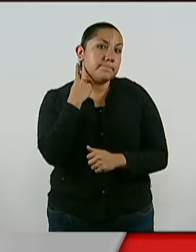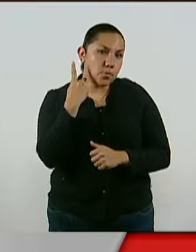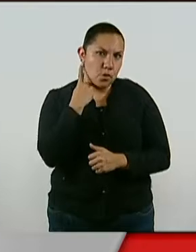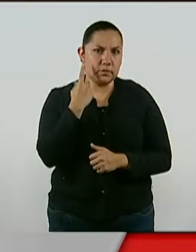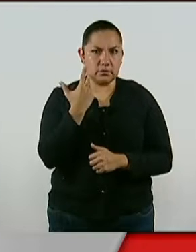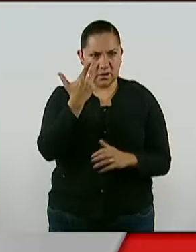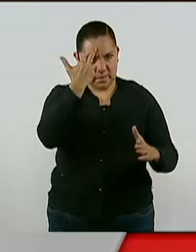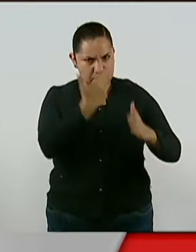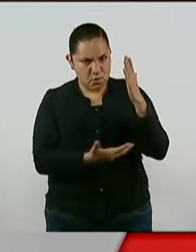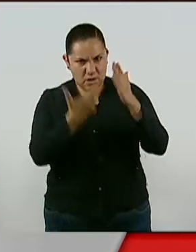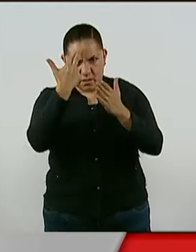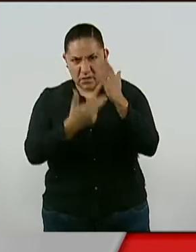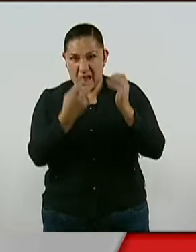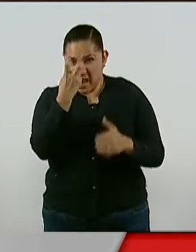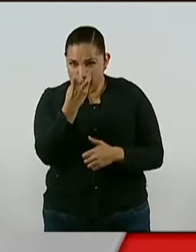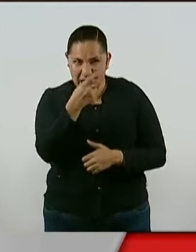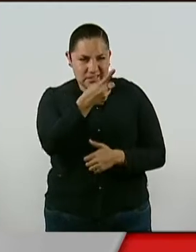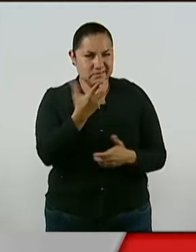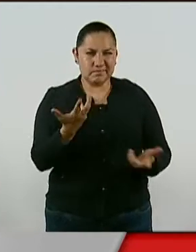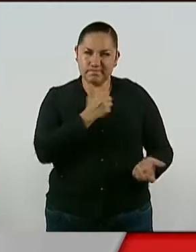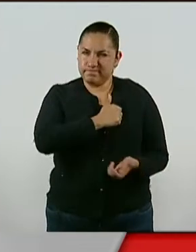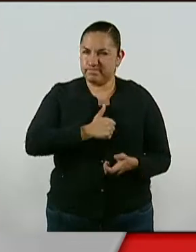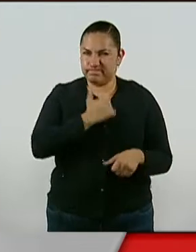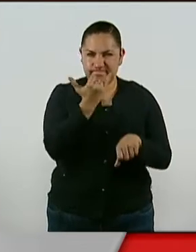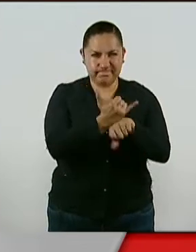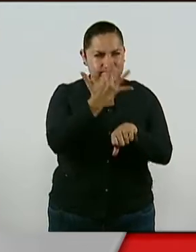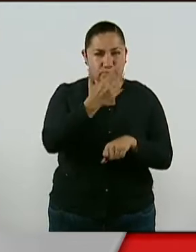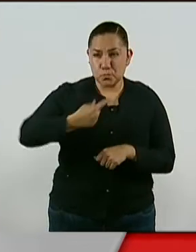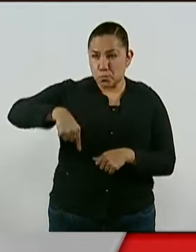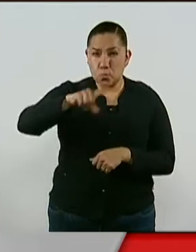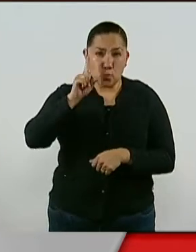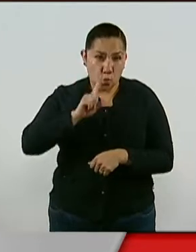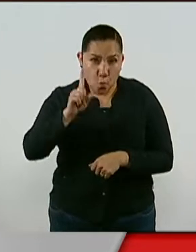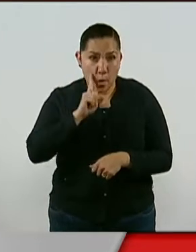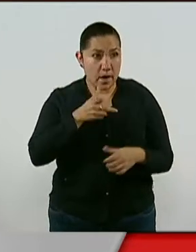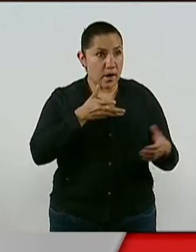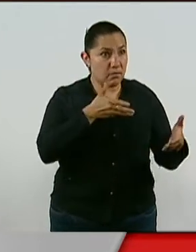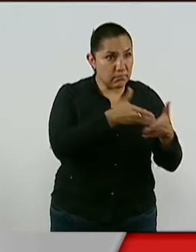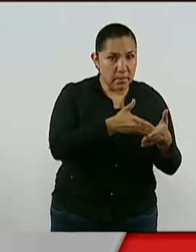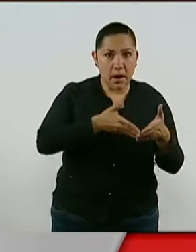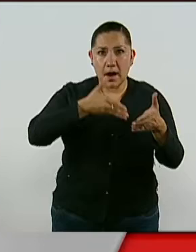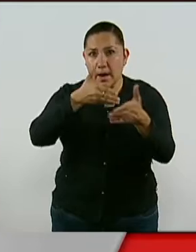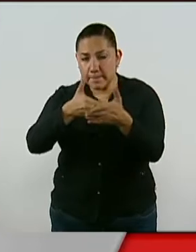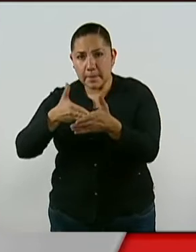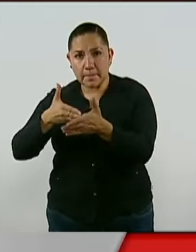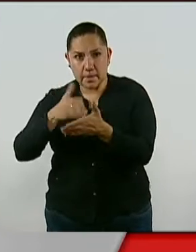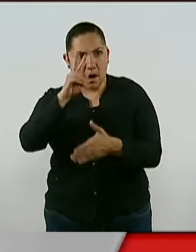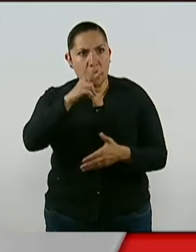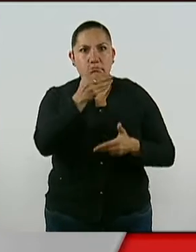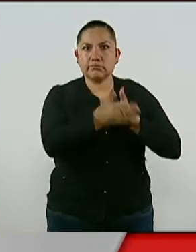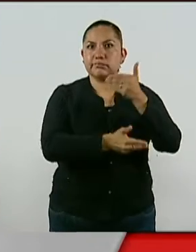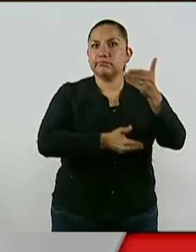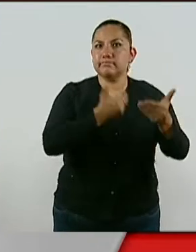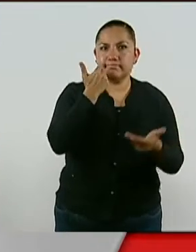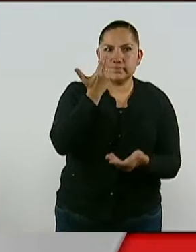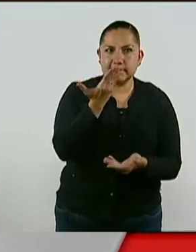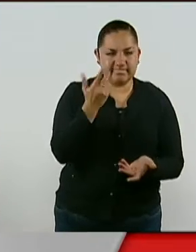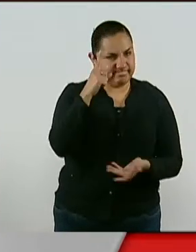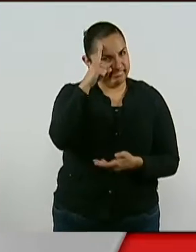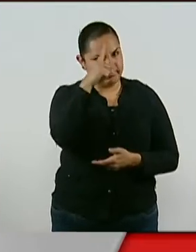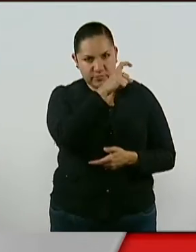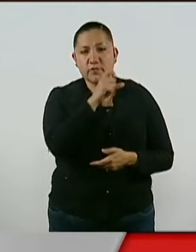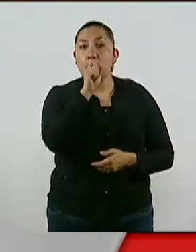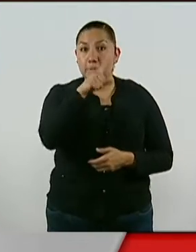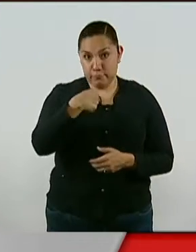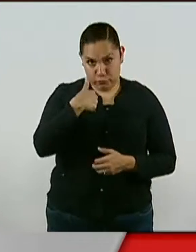avanzar en el mismo paso que se debiera. Pero también, en mi caso, yo presenté la propuesta de que la